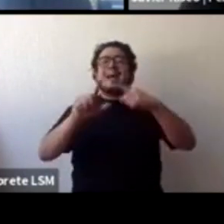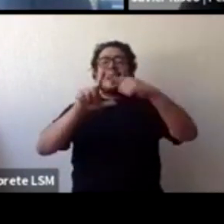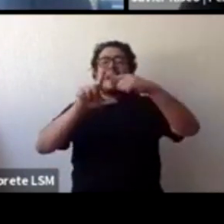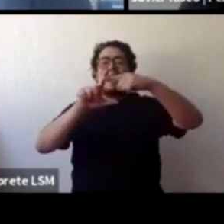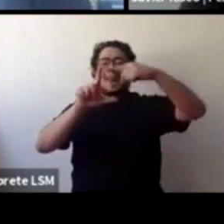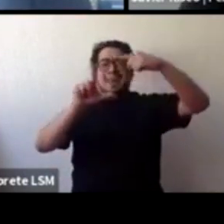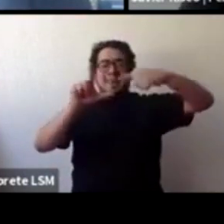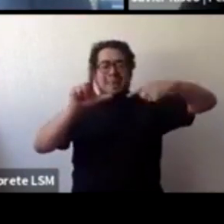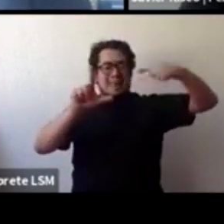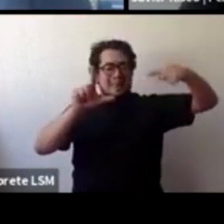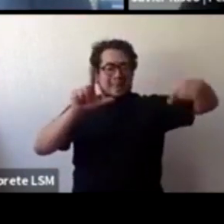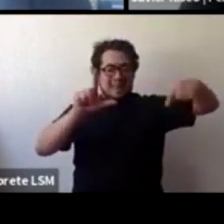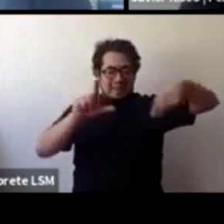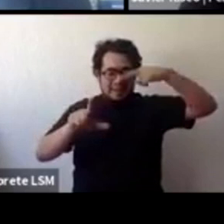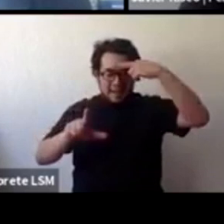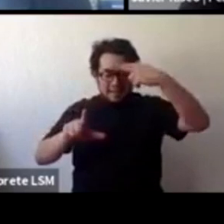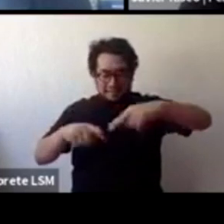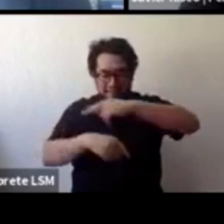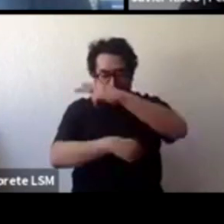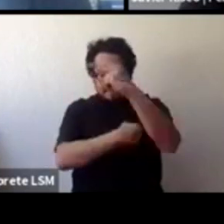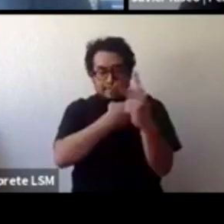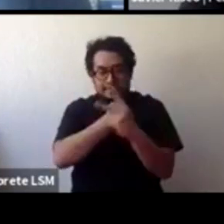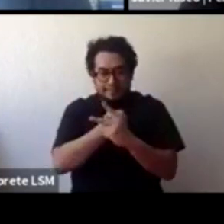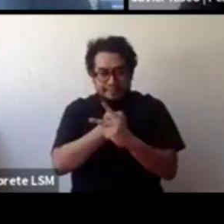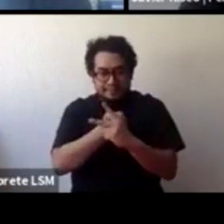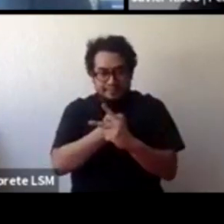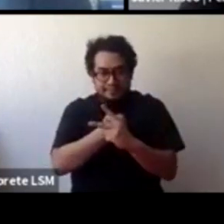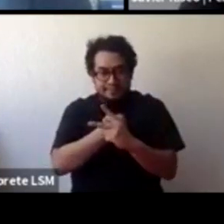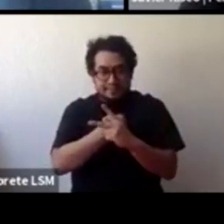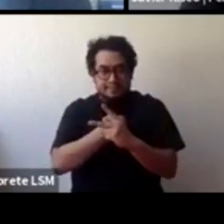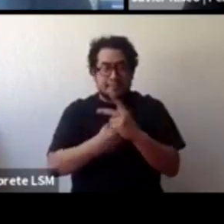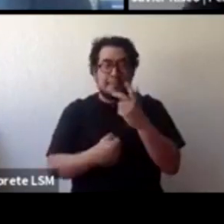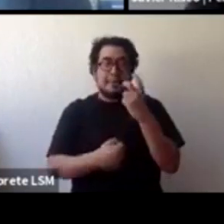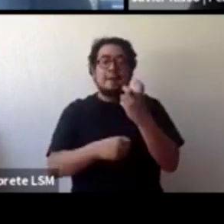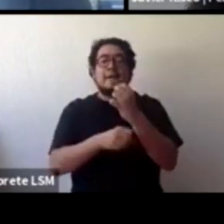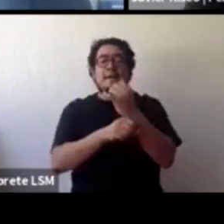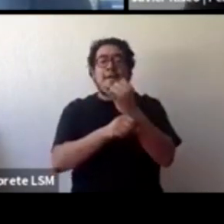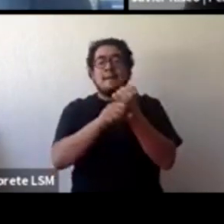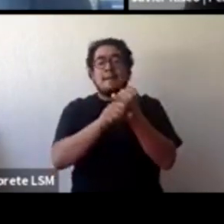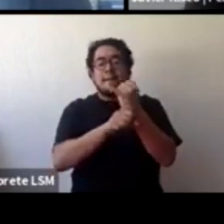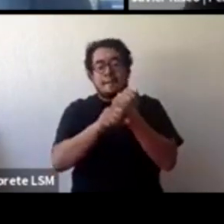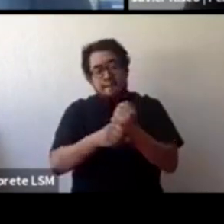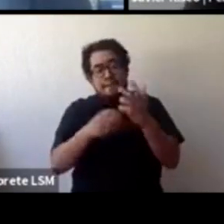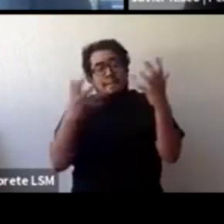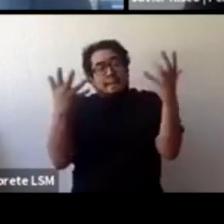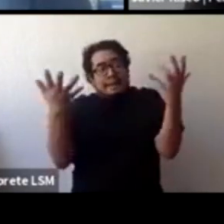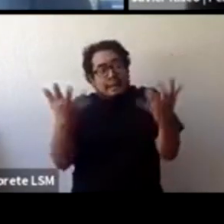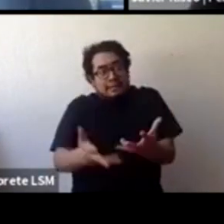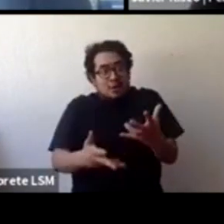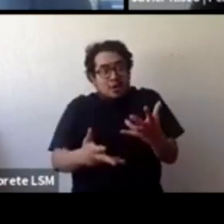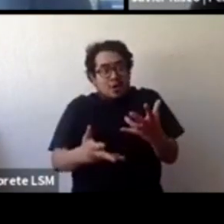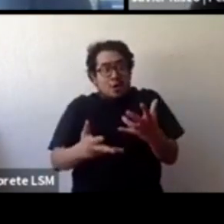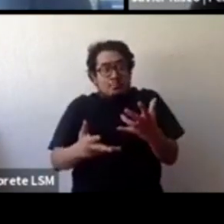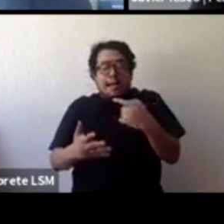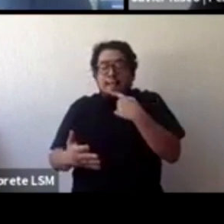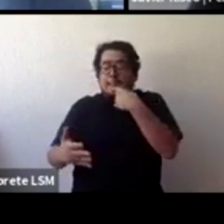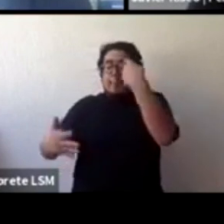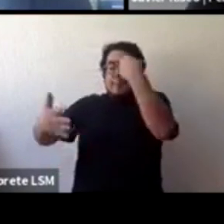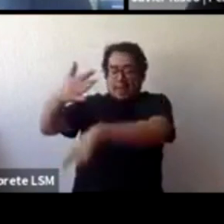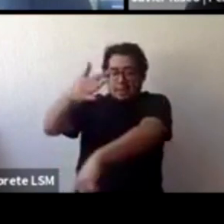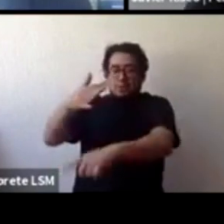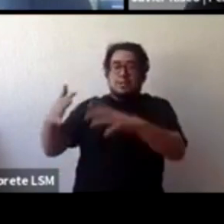temas. Hay que aclarar que este estudio se hizo con base en las denuncias que existen y que,